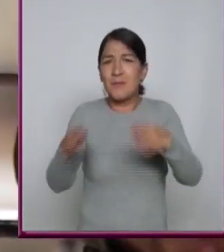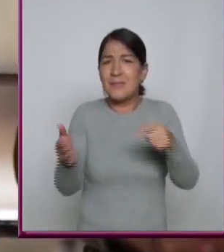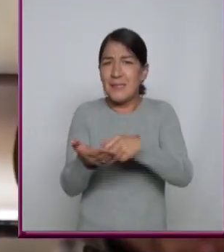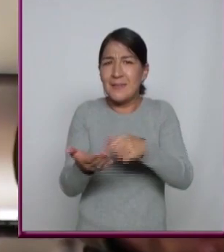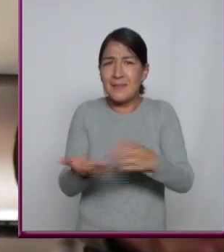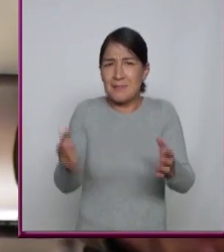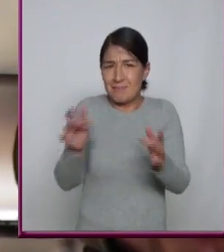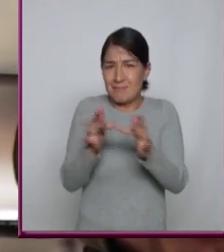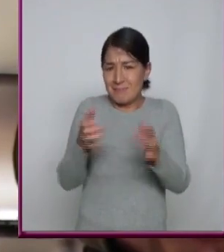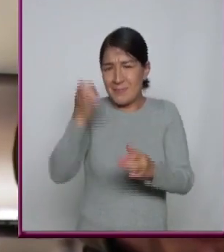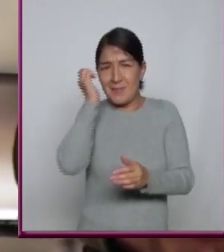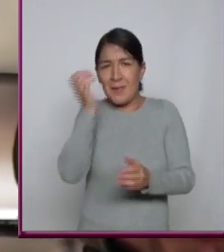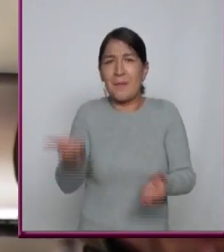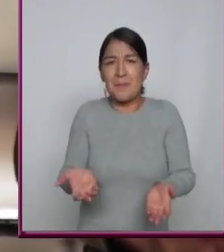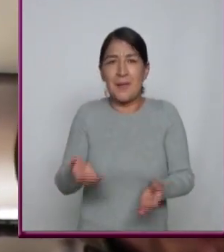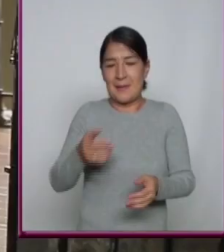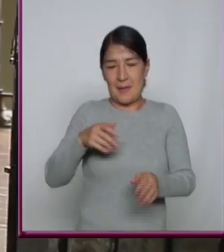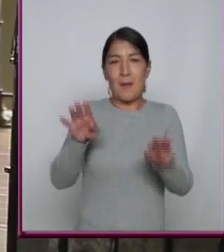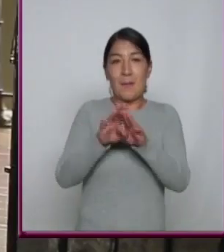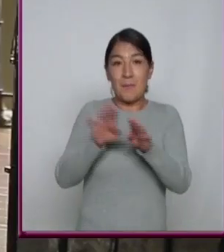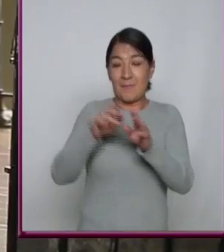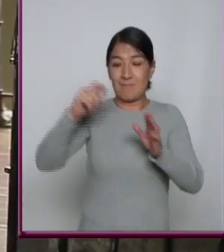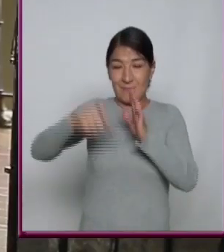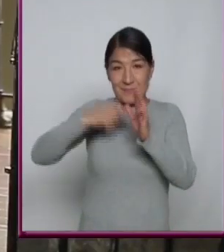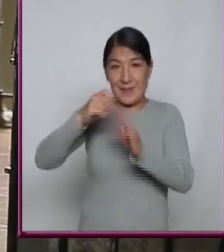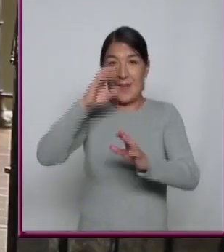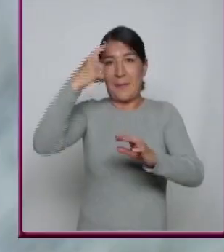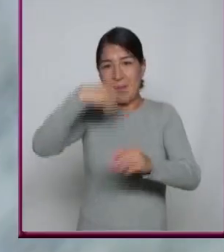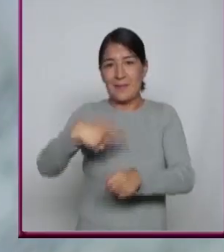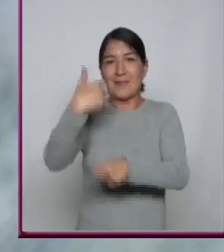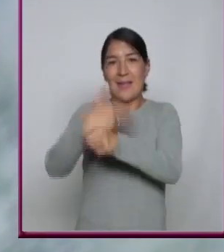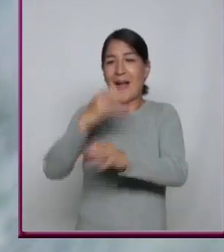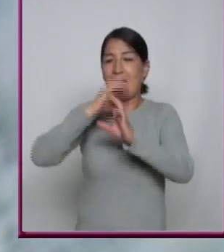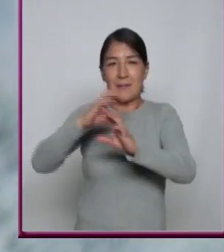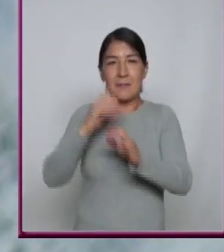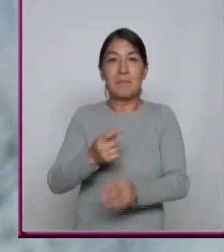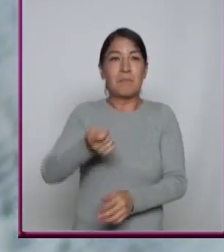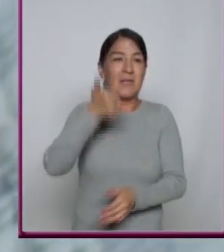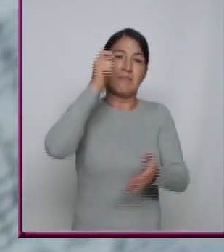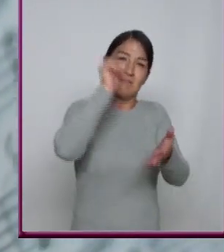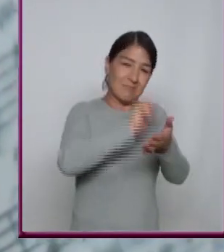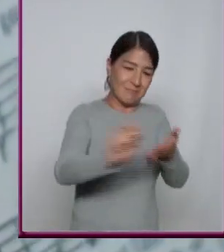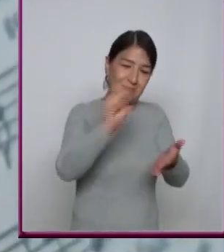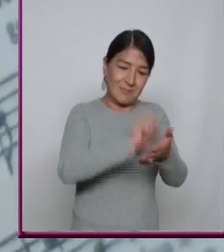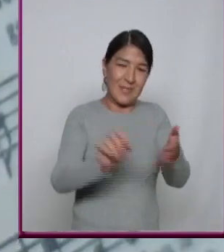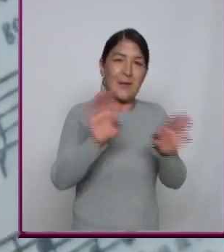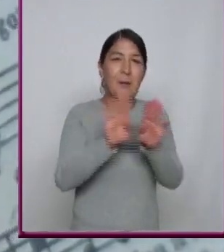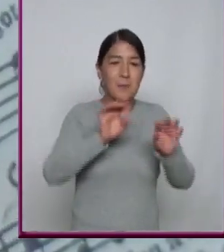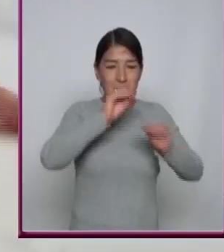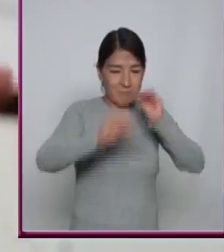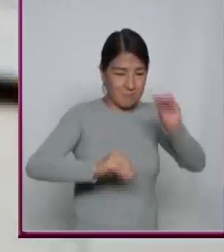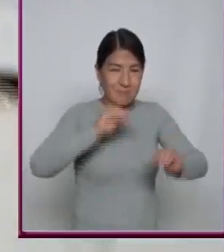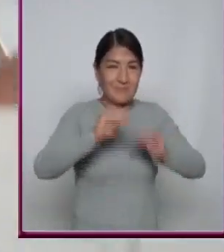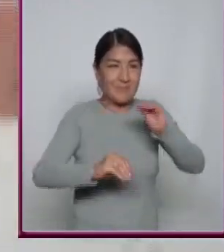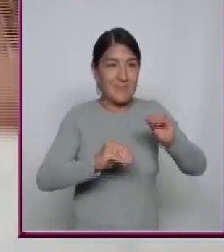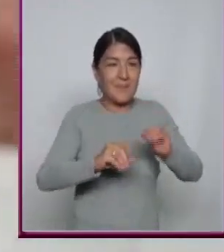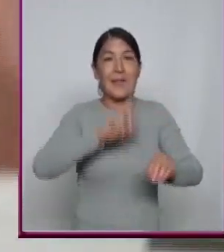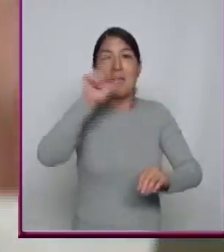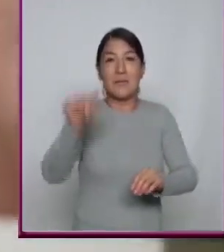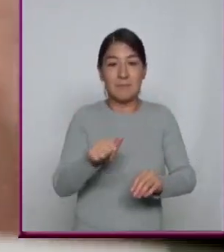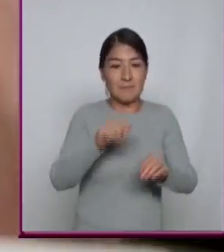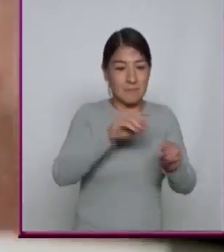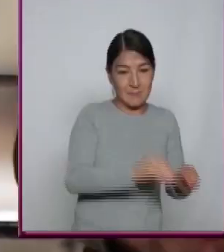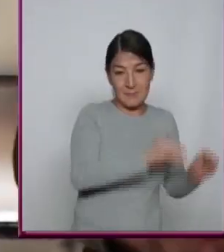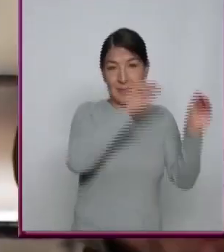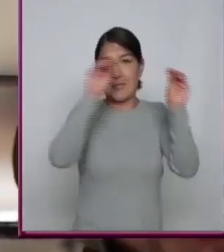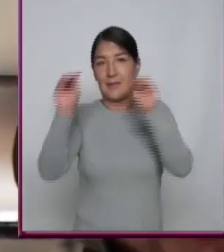existiera La posibilidad De grabar la música Ya se codificaba Se escribía En una partitura Y también se codificaba O sea Se